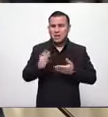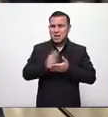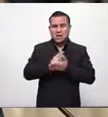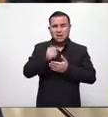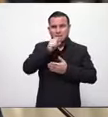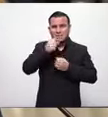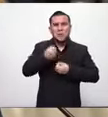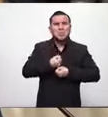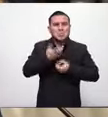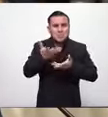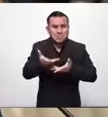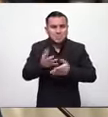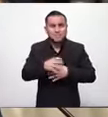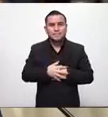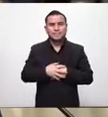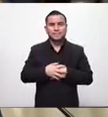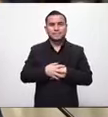información